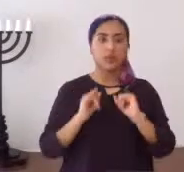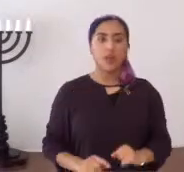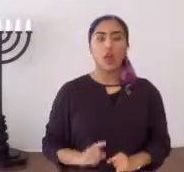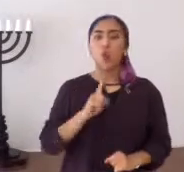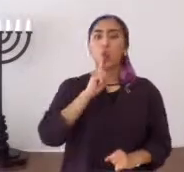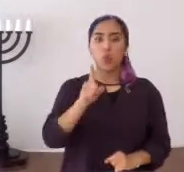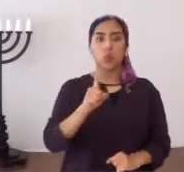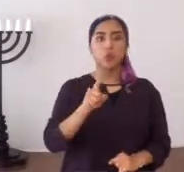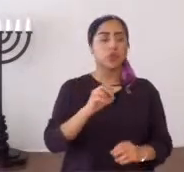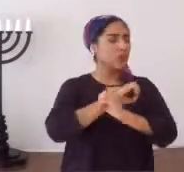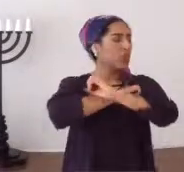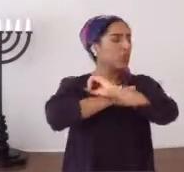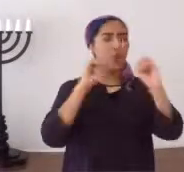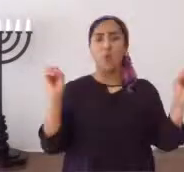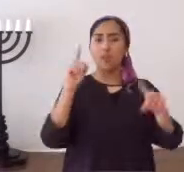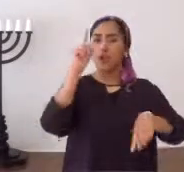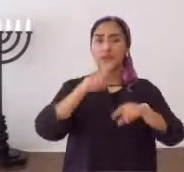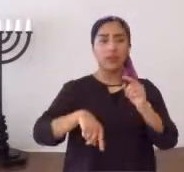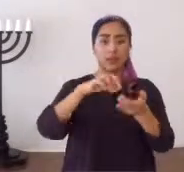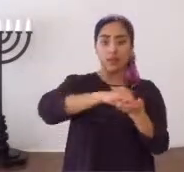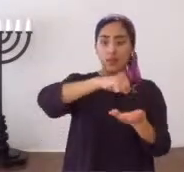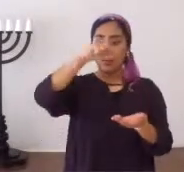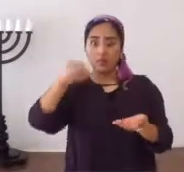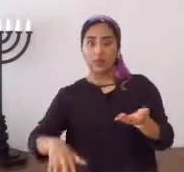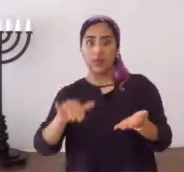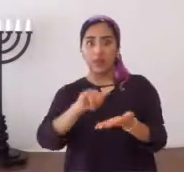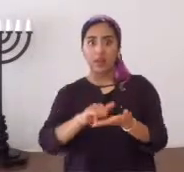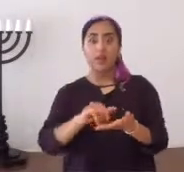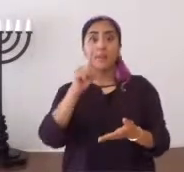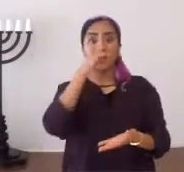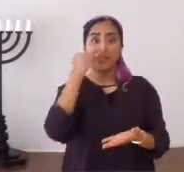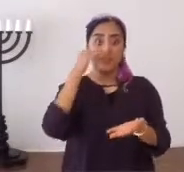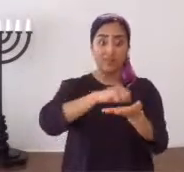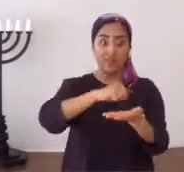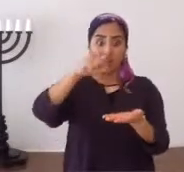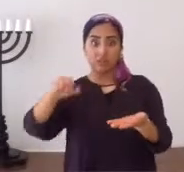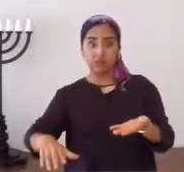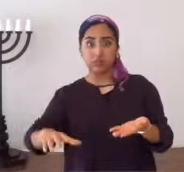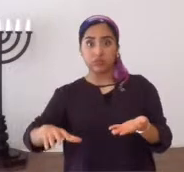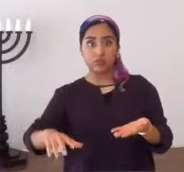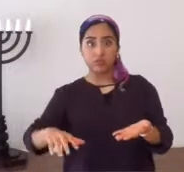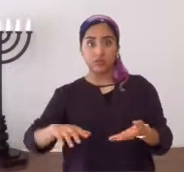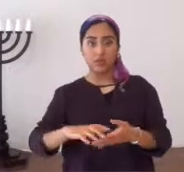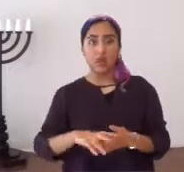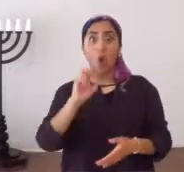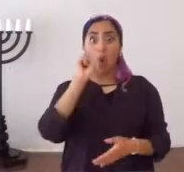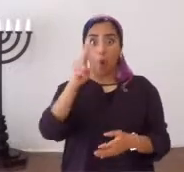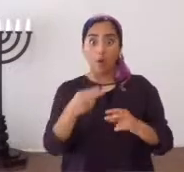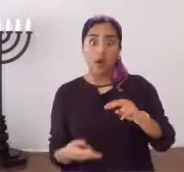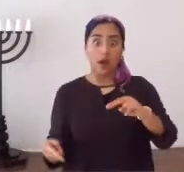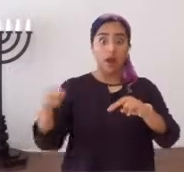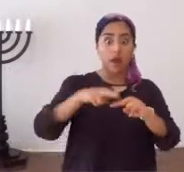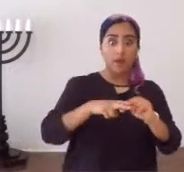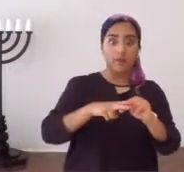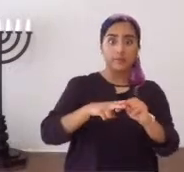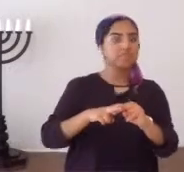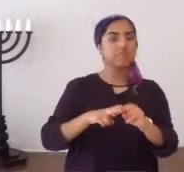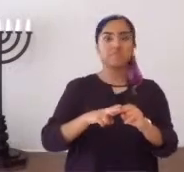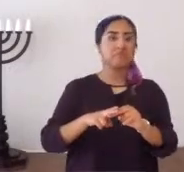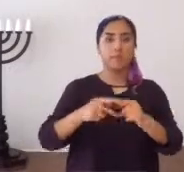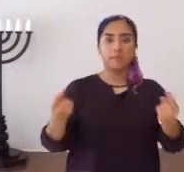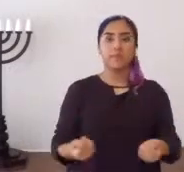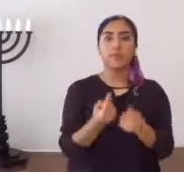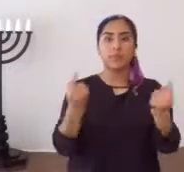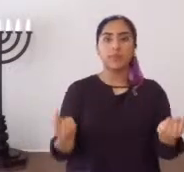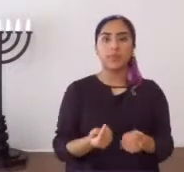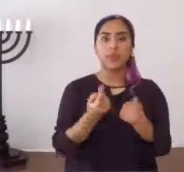siguen siendo, absolutamente nadie, puede quitar esto, porque si lo quita, o